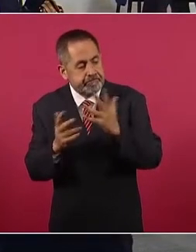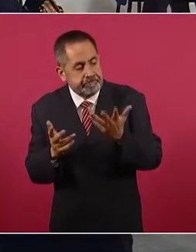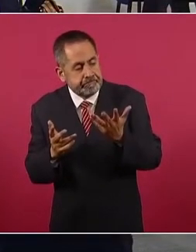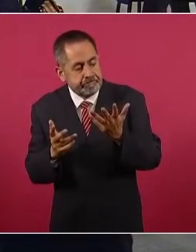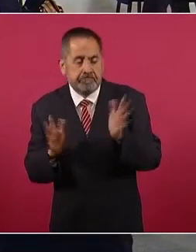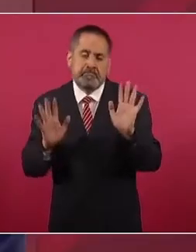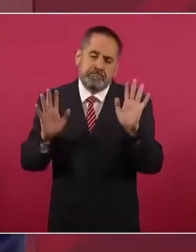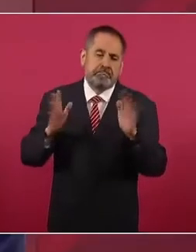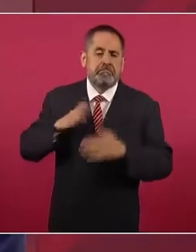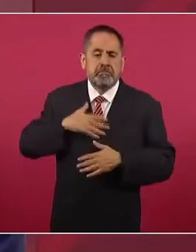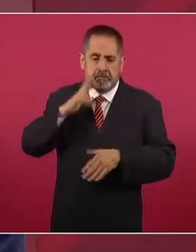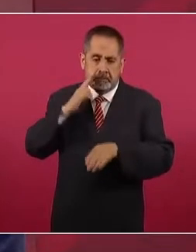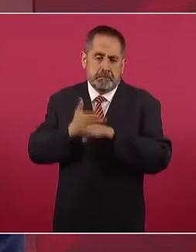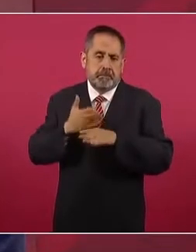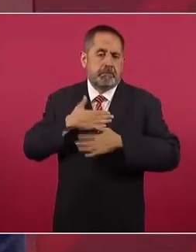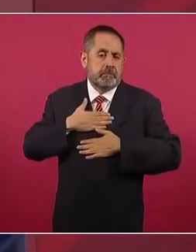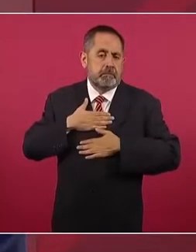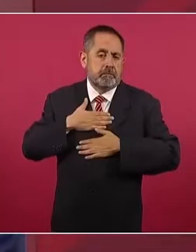responsabilidad.